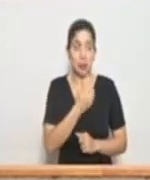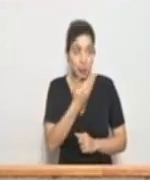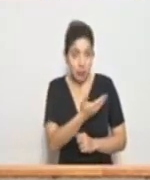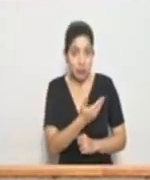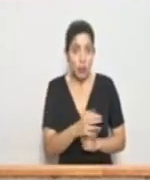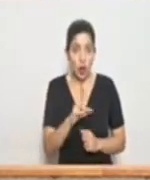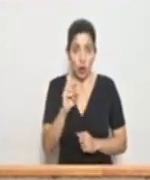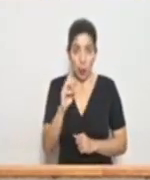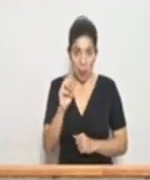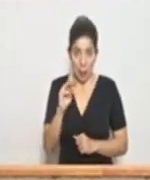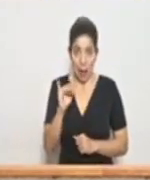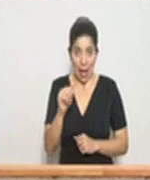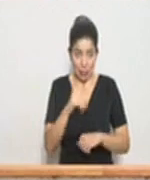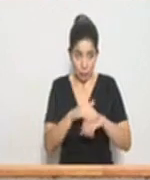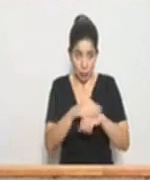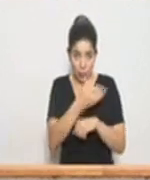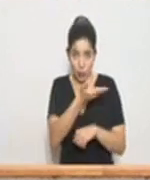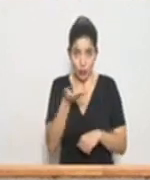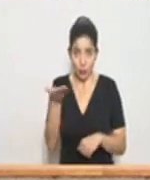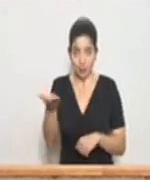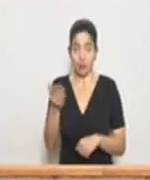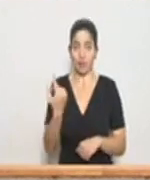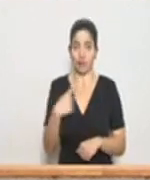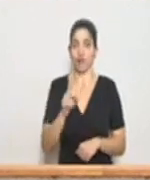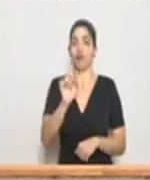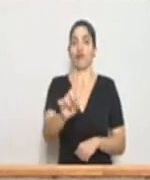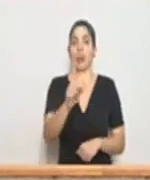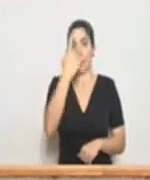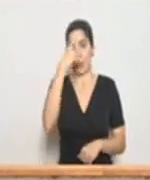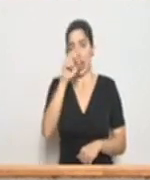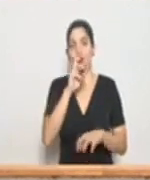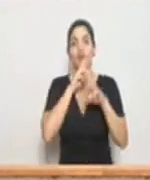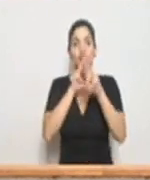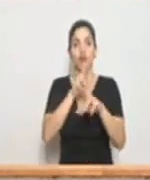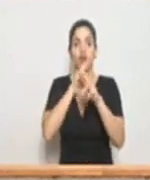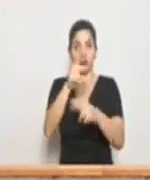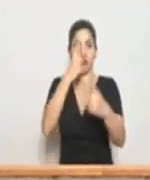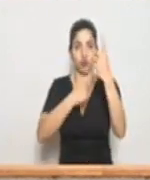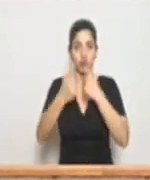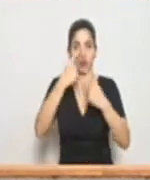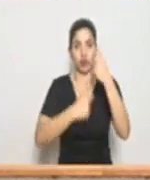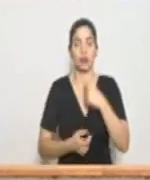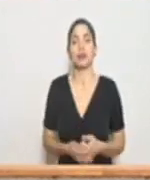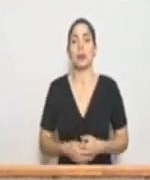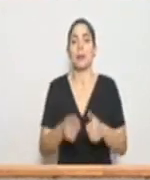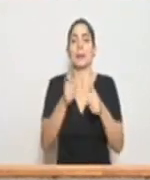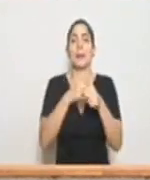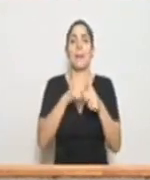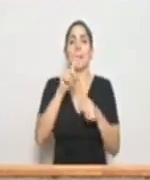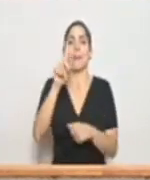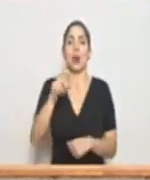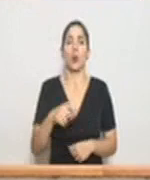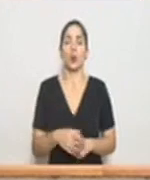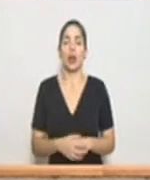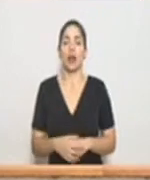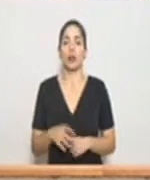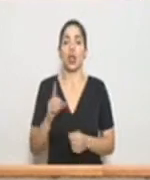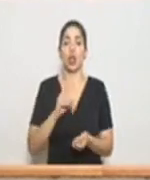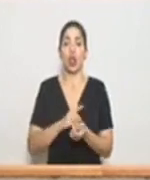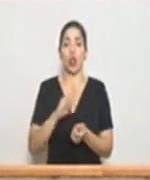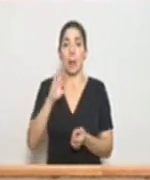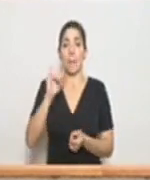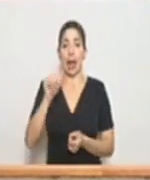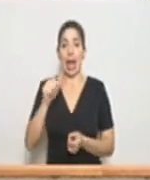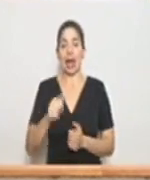Román Macaya, por favor, si nos acompaña aquí al frente para atender las consultas. La primera consulta, doctor Macaya,